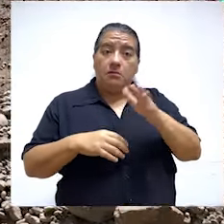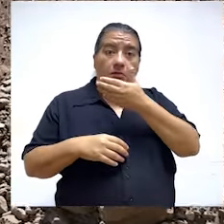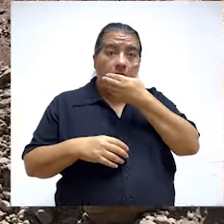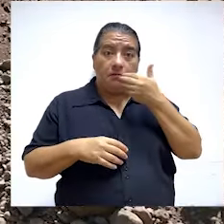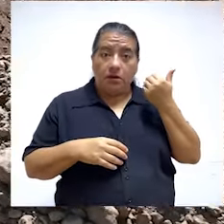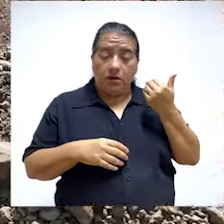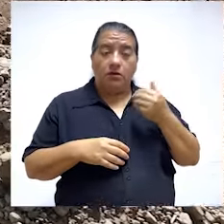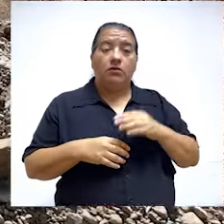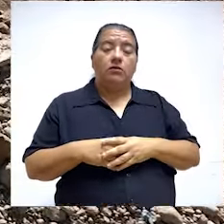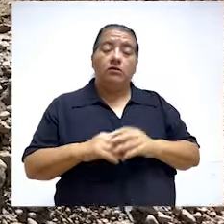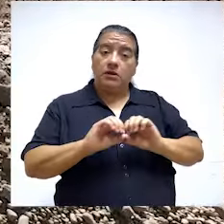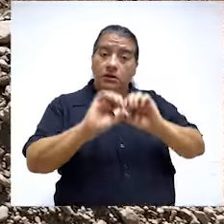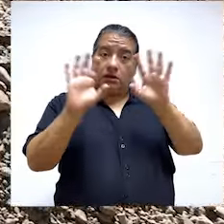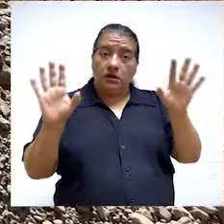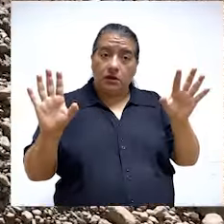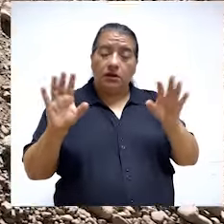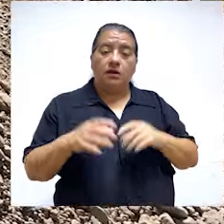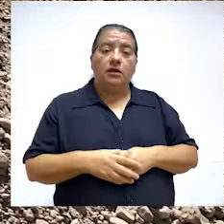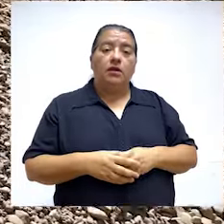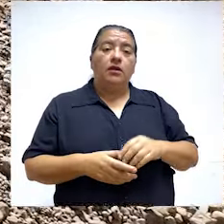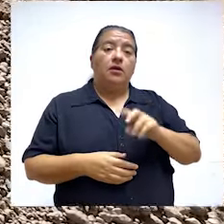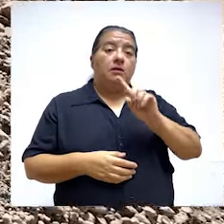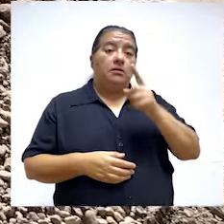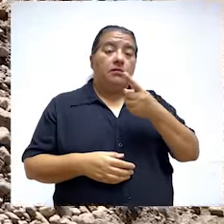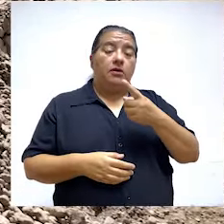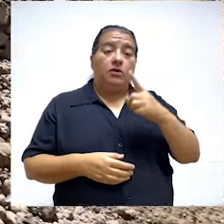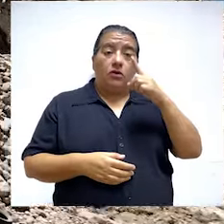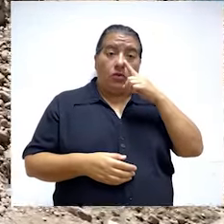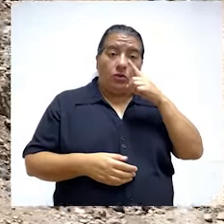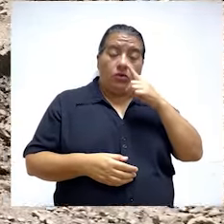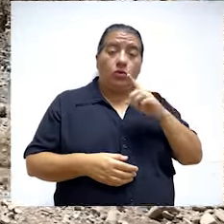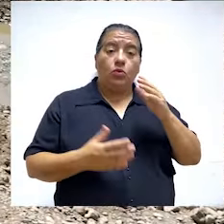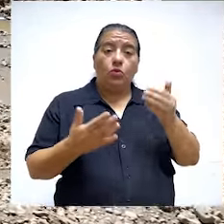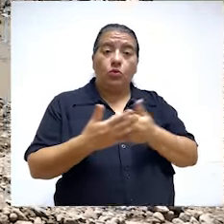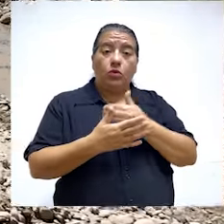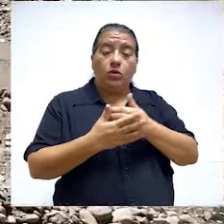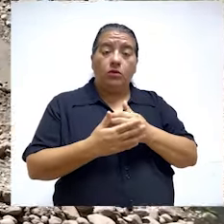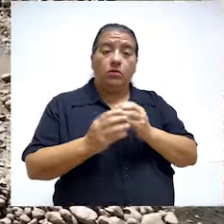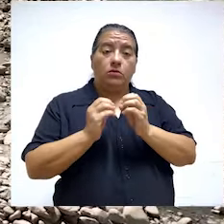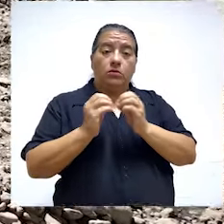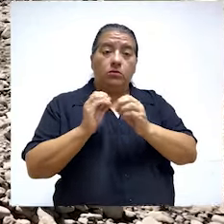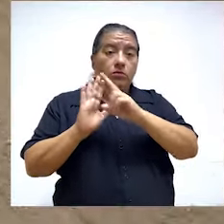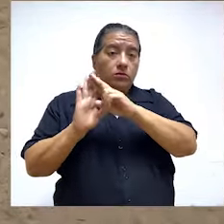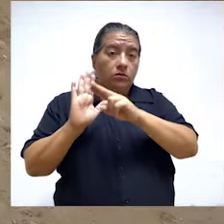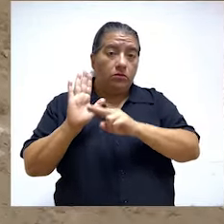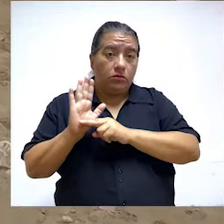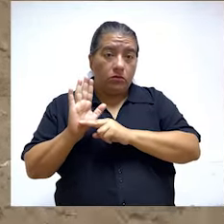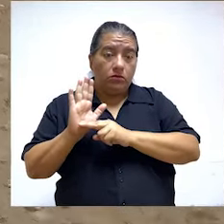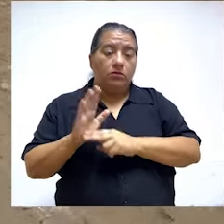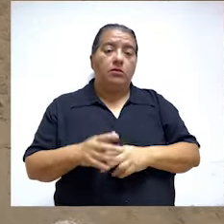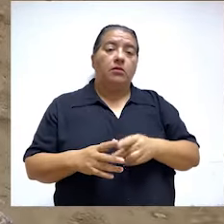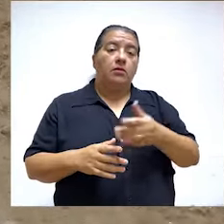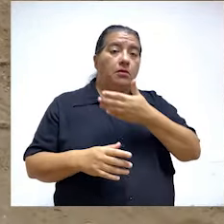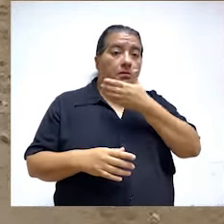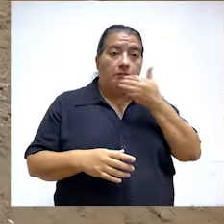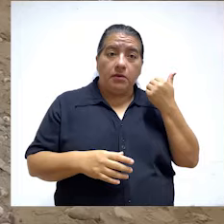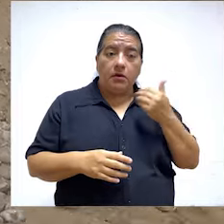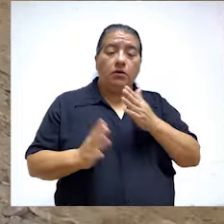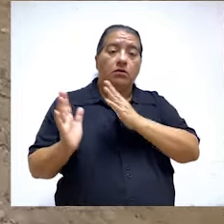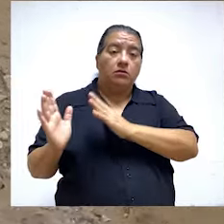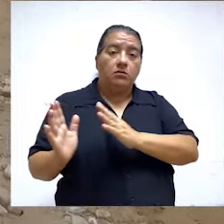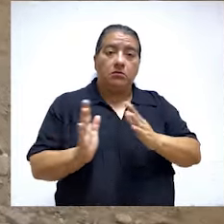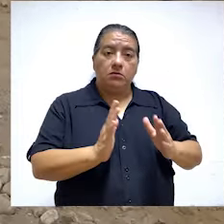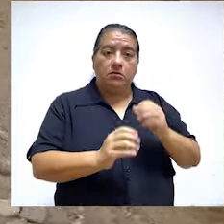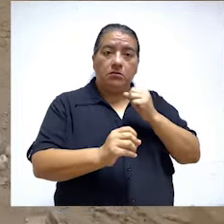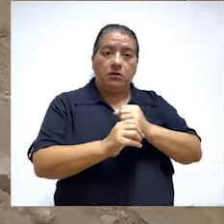efectiva, célebre y transparente, entró en vigencia desde el 1 de junio una nueva regulación. Esta nueva norma procurará las mejores